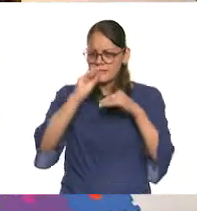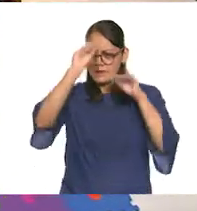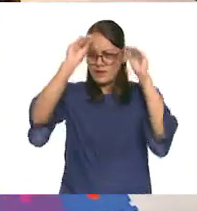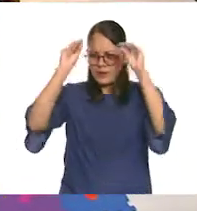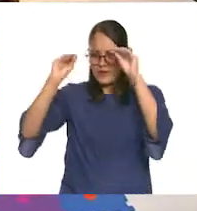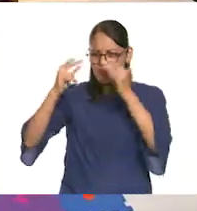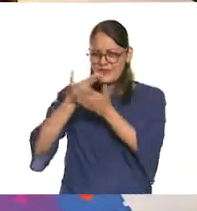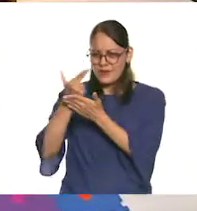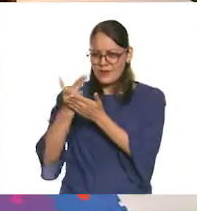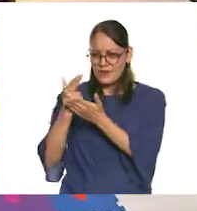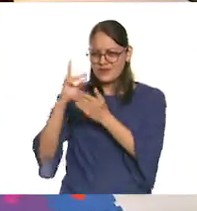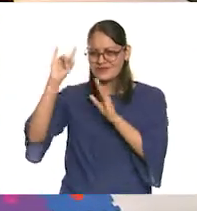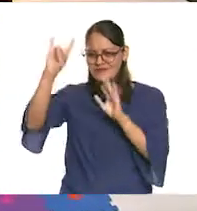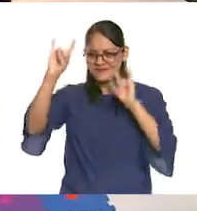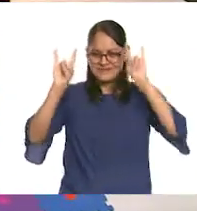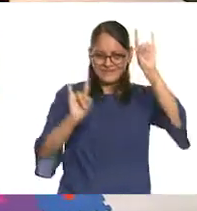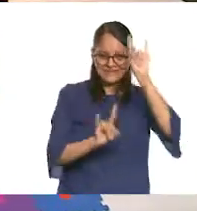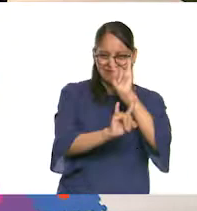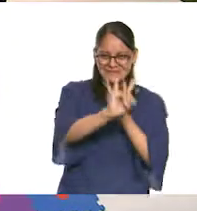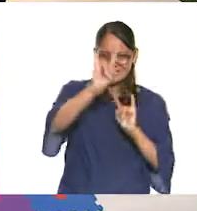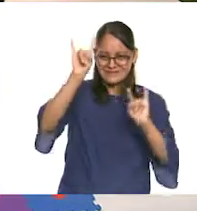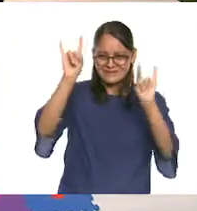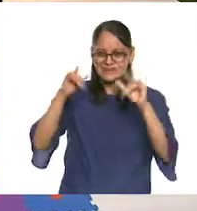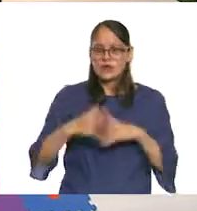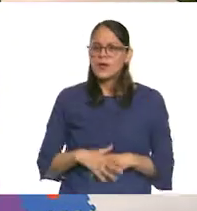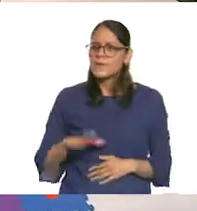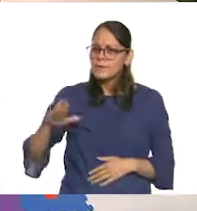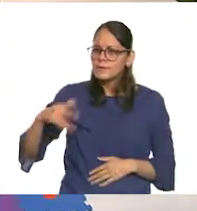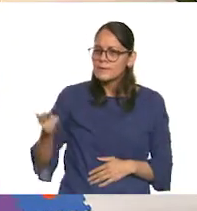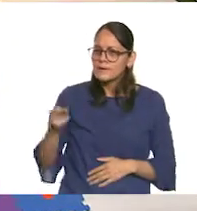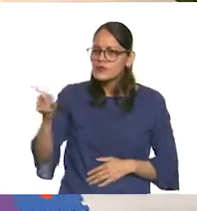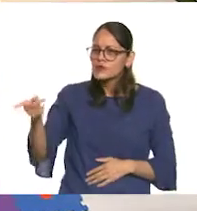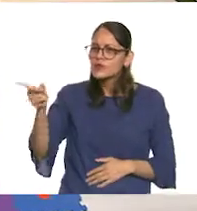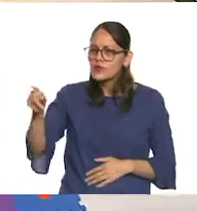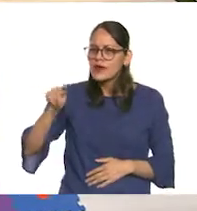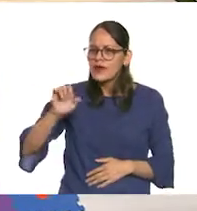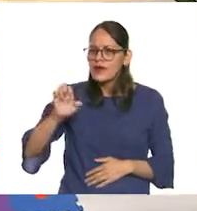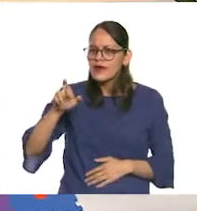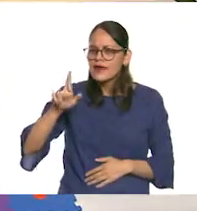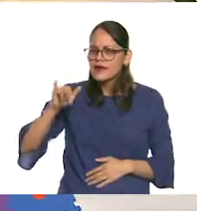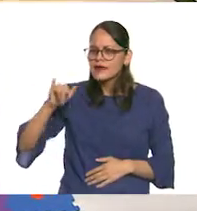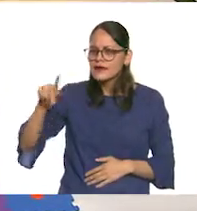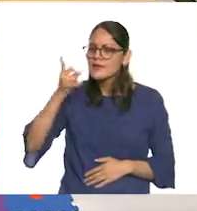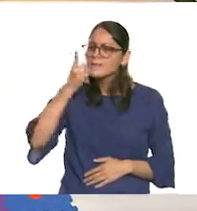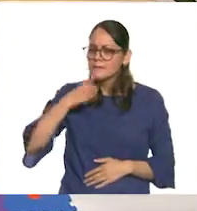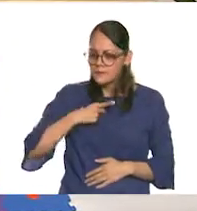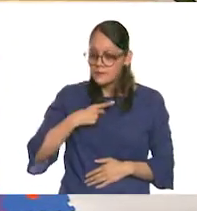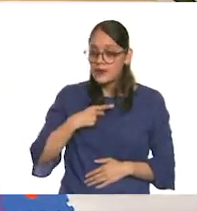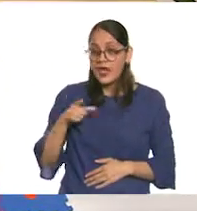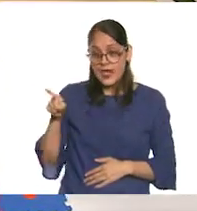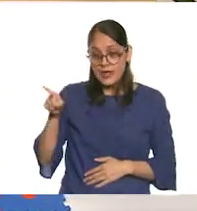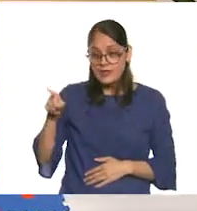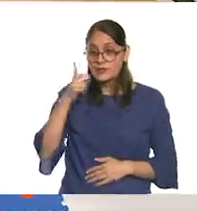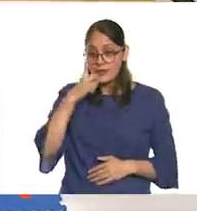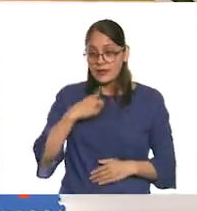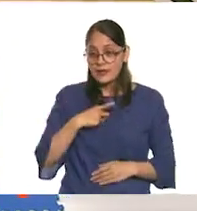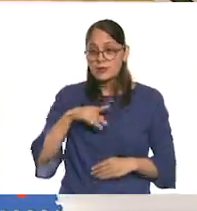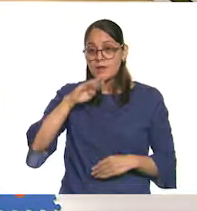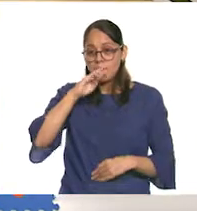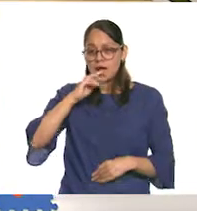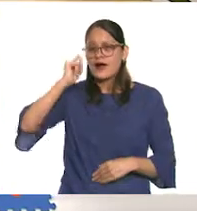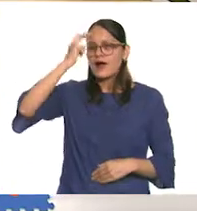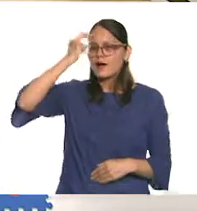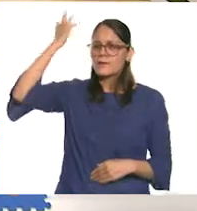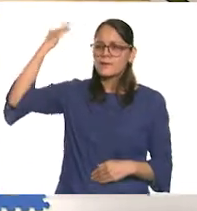dibujos de las niñas y niños que nos mandaron? Sí. ¿Por qué tú no nos compartes? Ellos nos compartieron recuerdos bonitos con sus